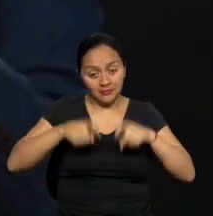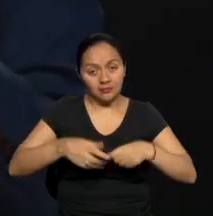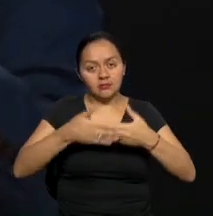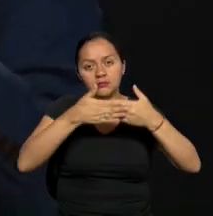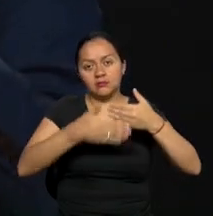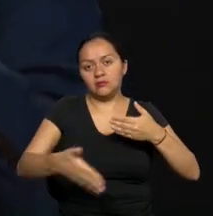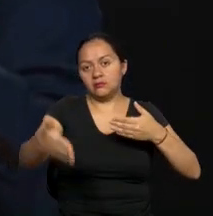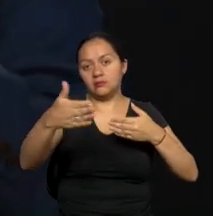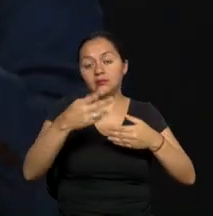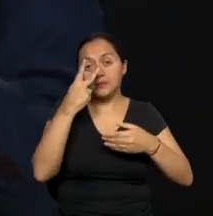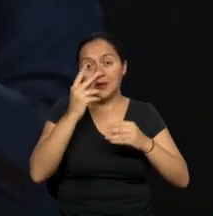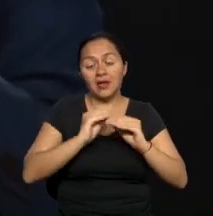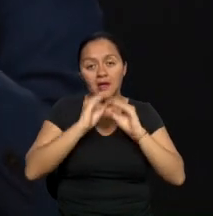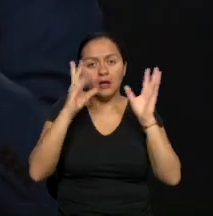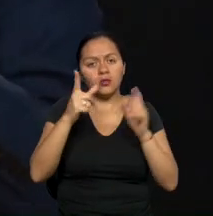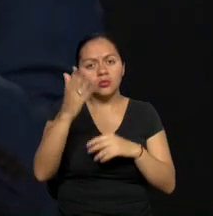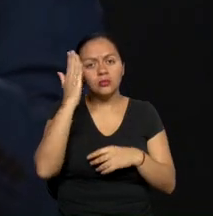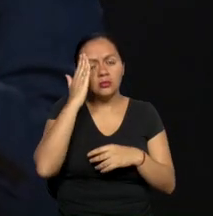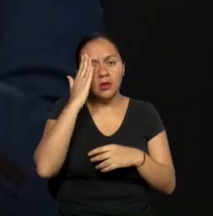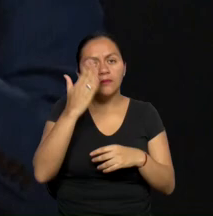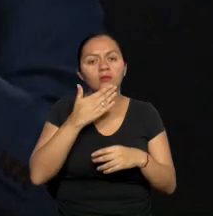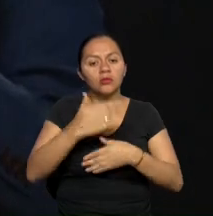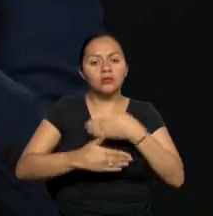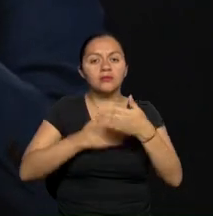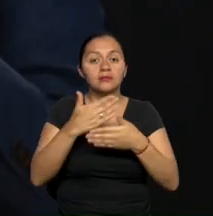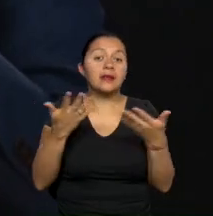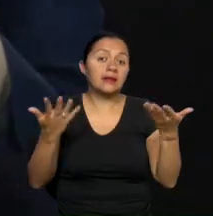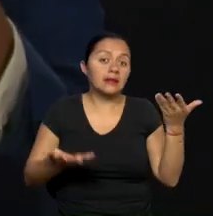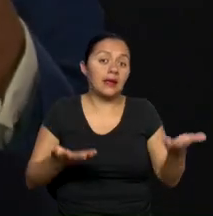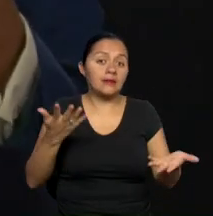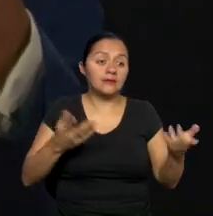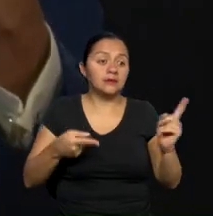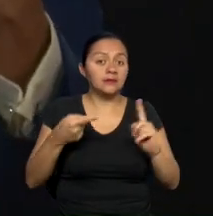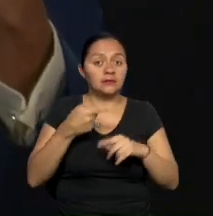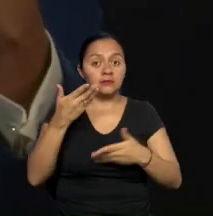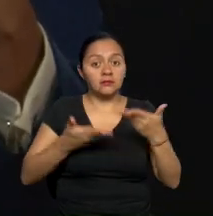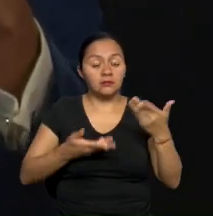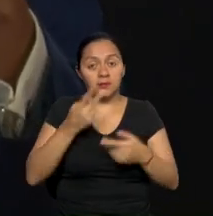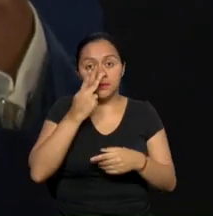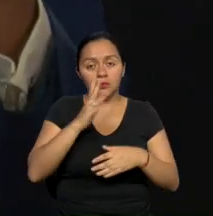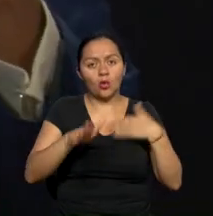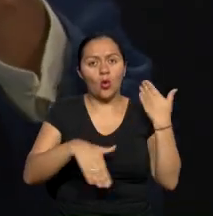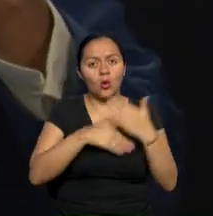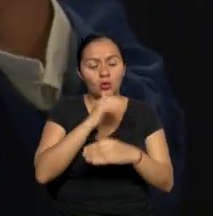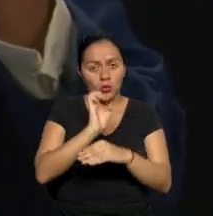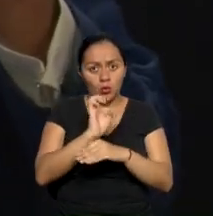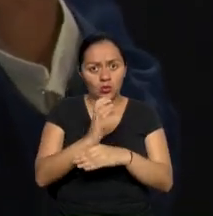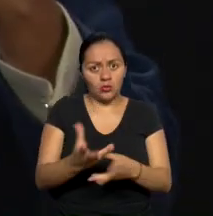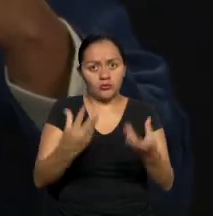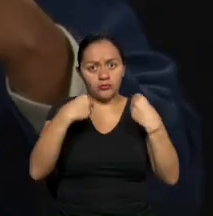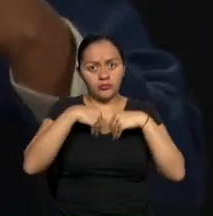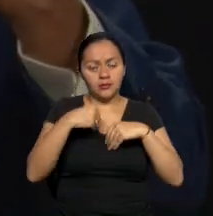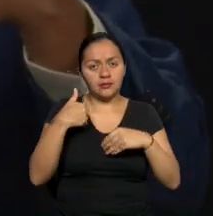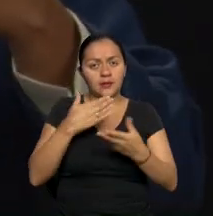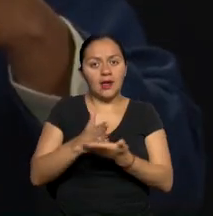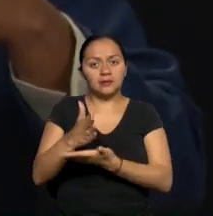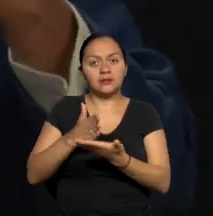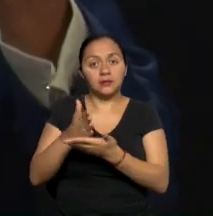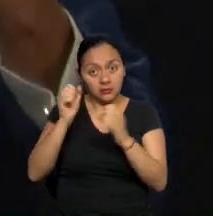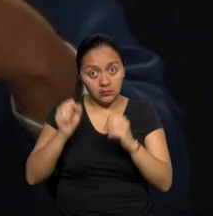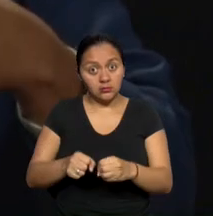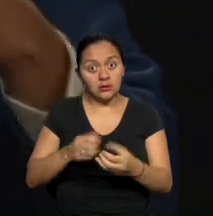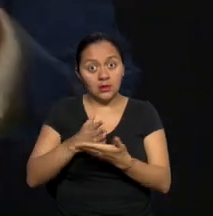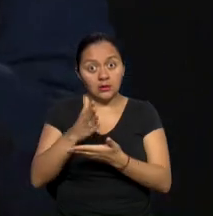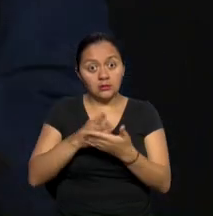momento, porque conocemos que de repente no todos los ecuatorianos tienen el acceso o han tenido el